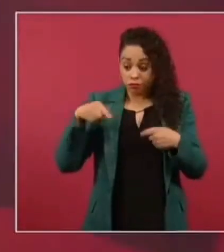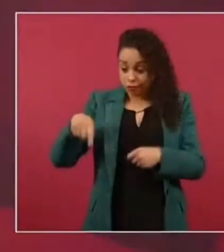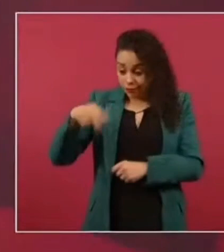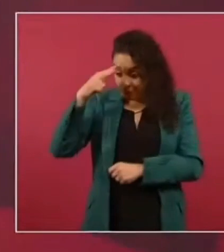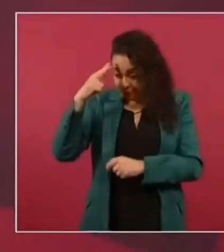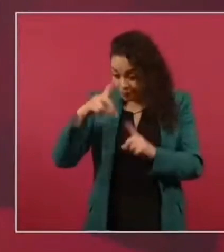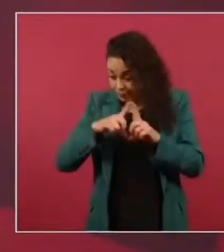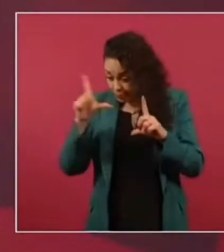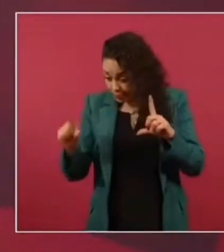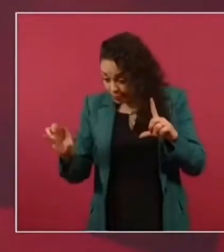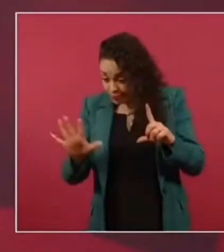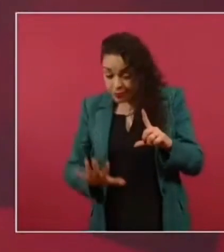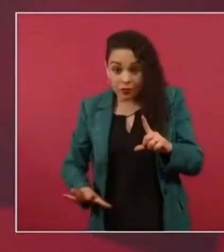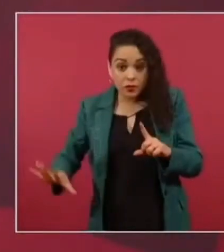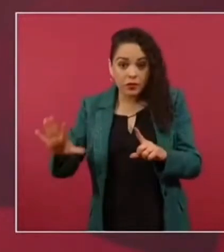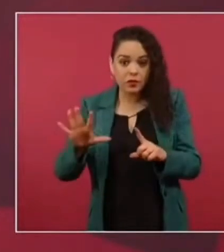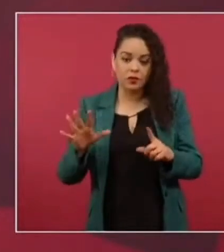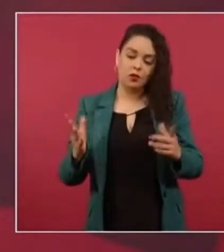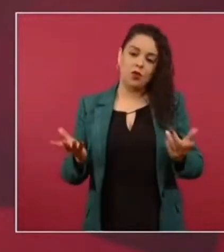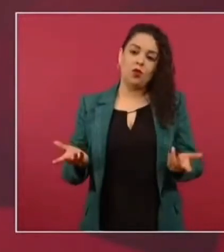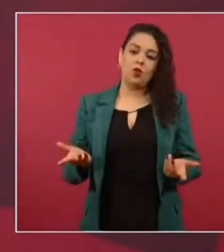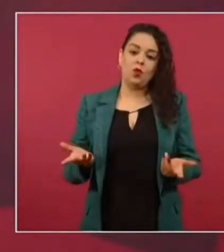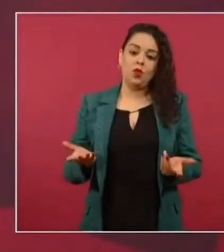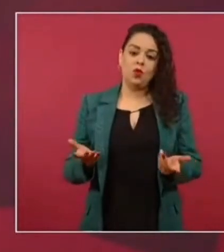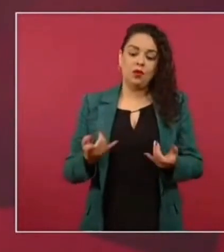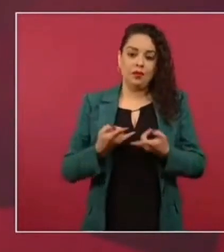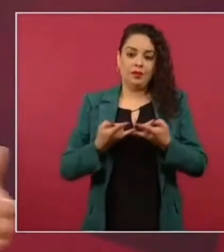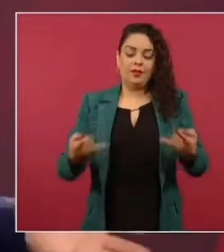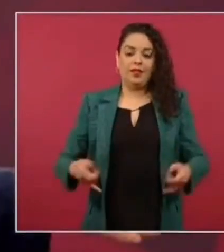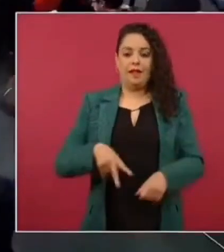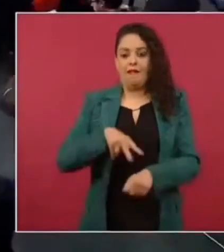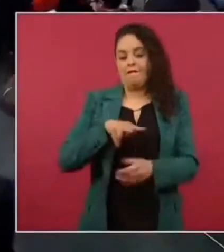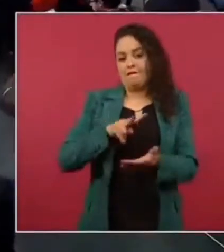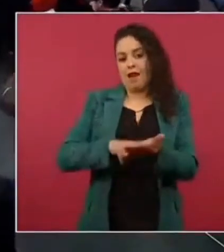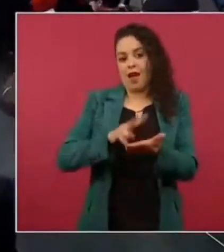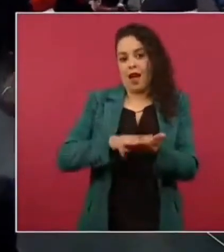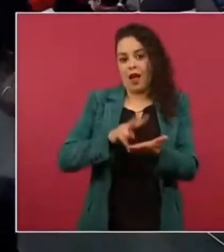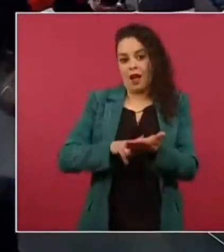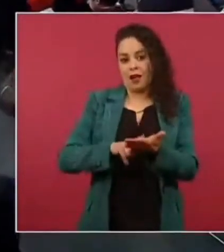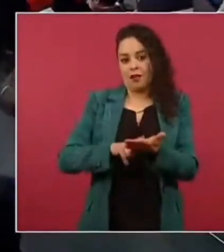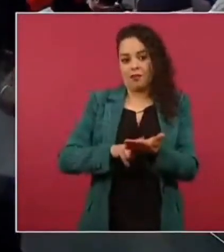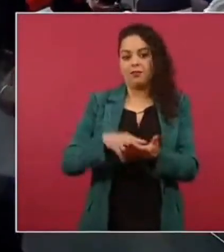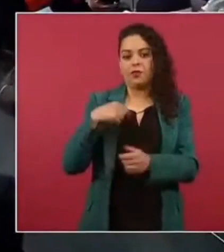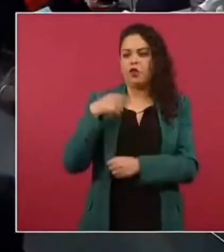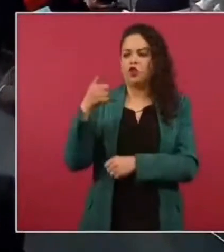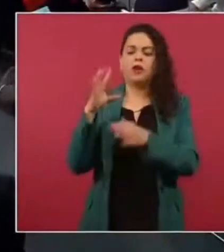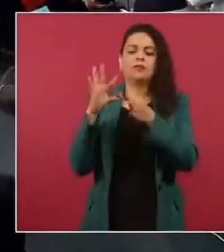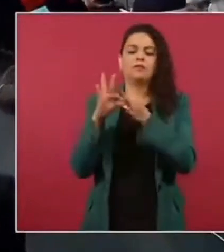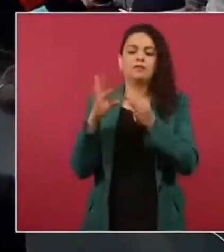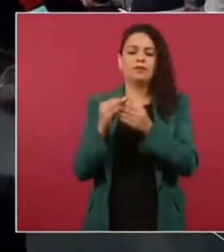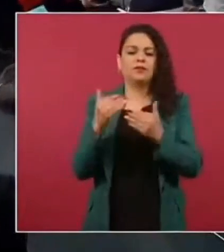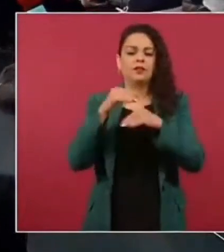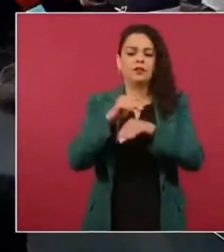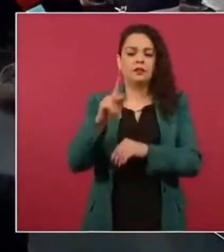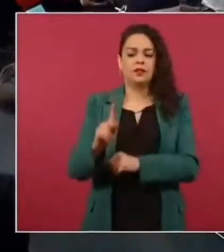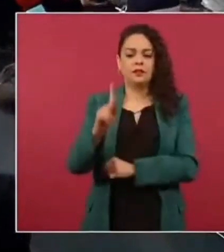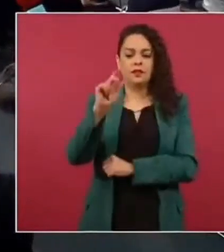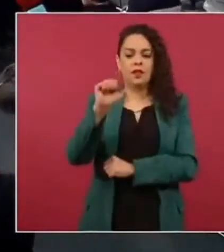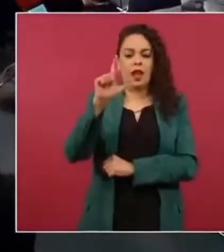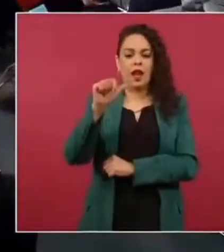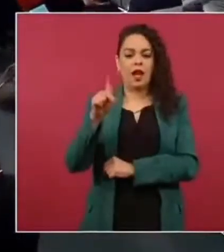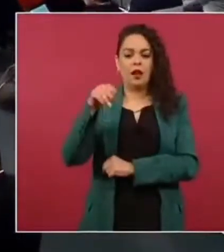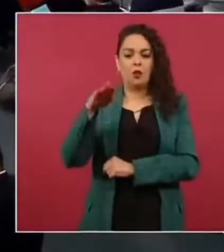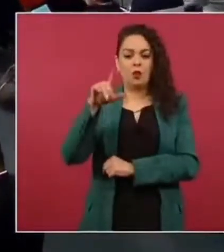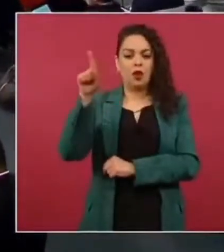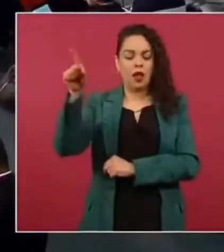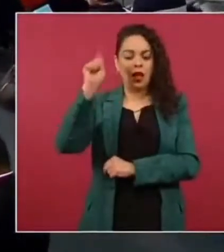entonces le hablaba yo de Calakmul en Capeche no tienes ahí algo de Calakmul